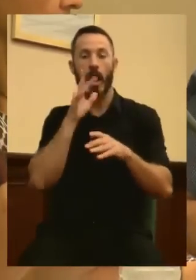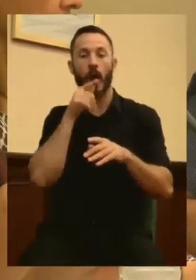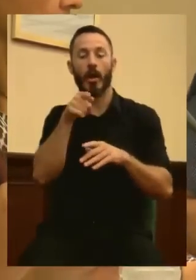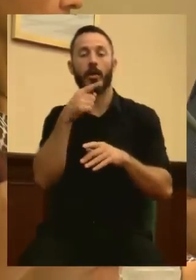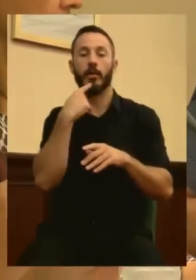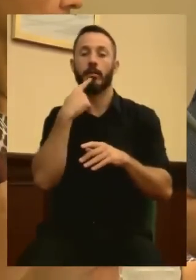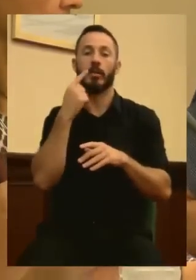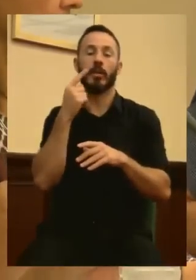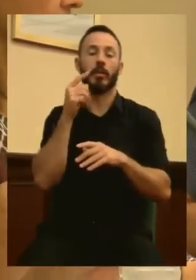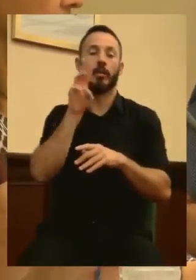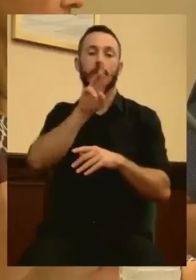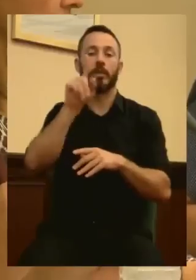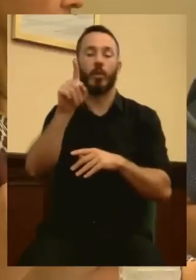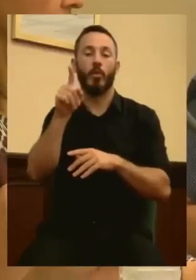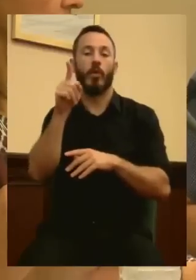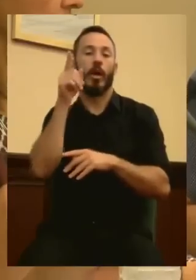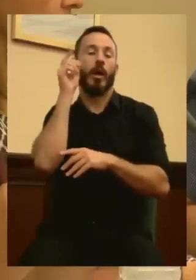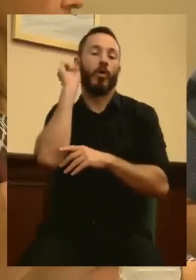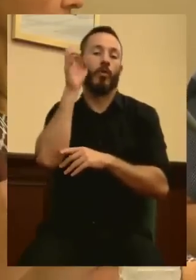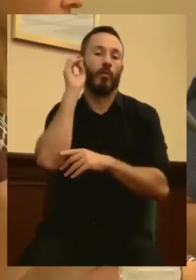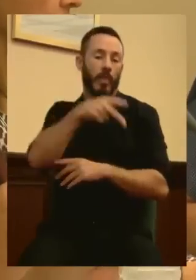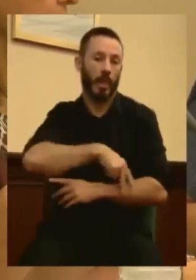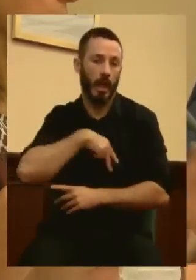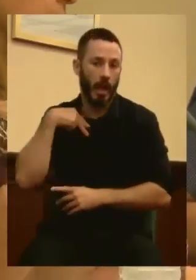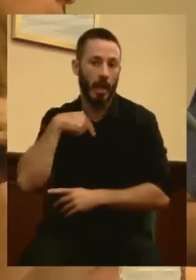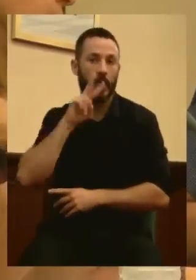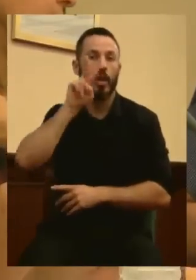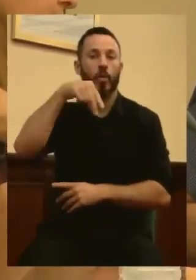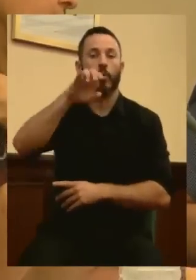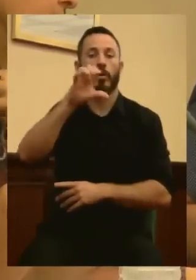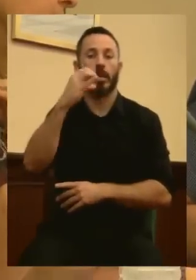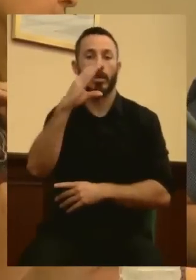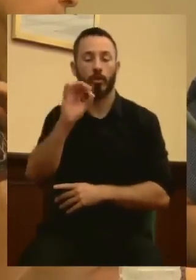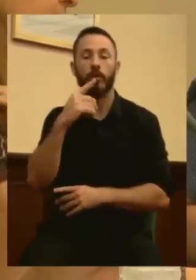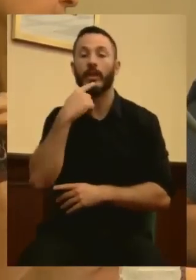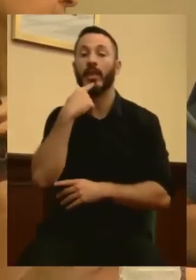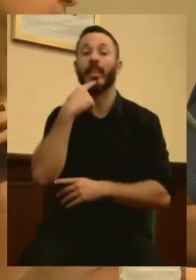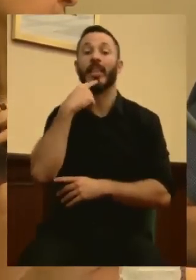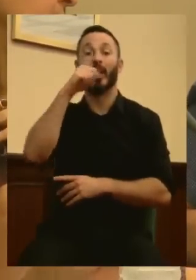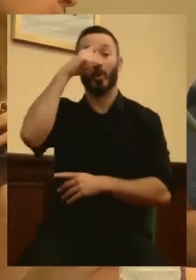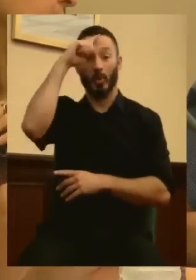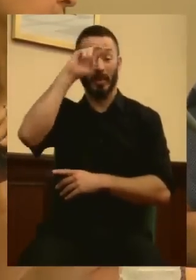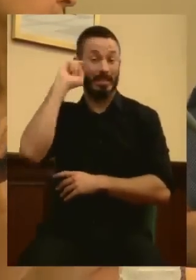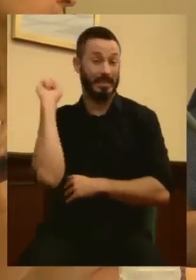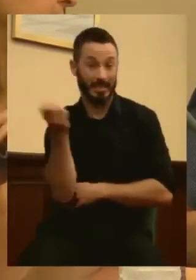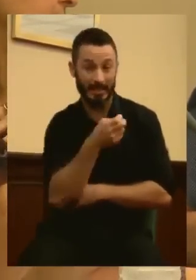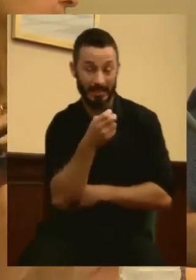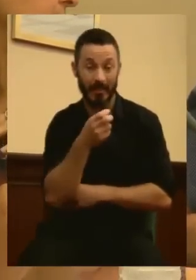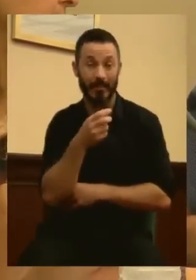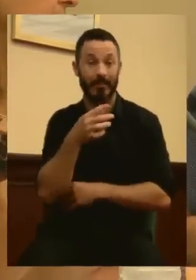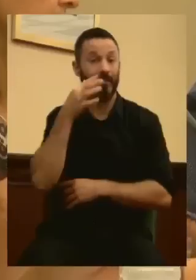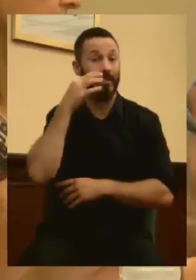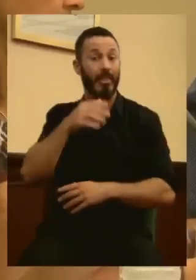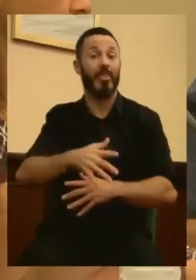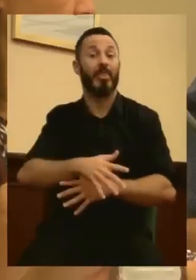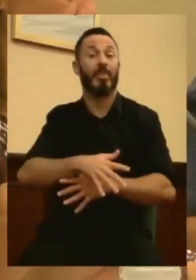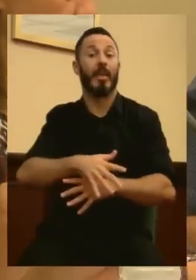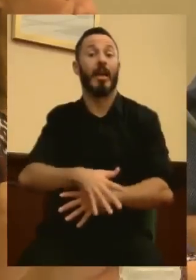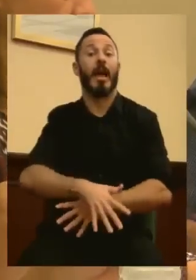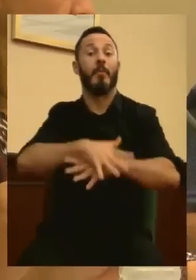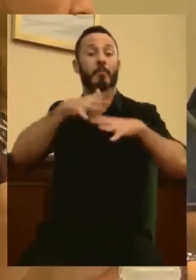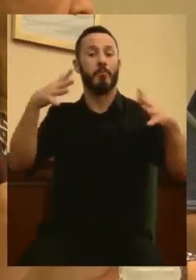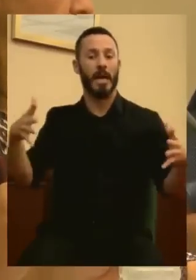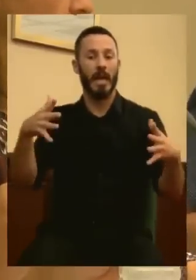Conferencia General de la UNESCO, que dice que la diversidad cultural amplía las posibilidades de elección que se